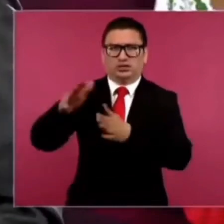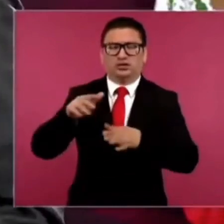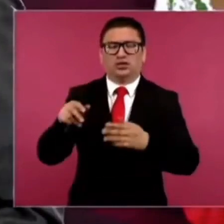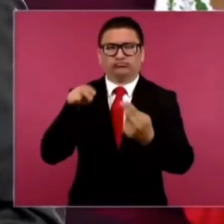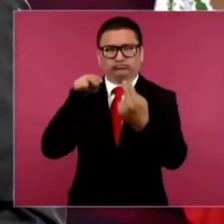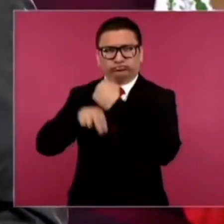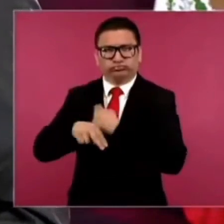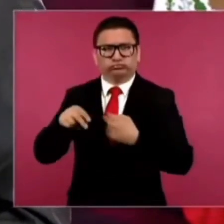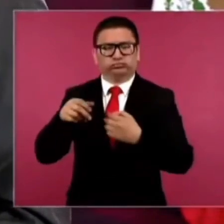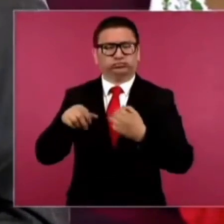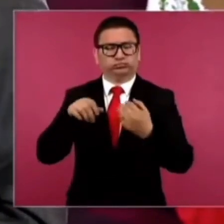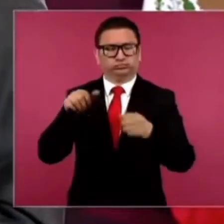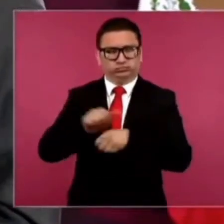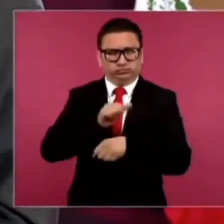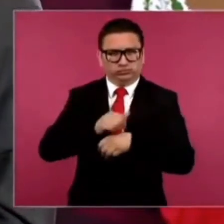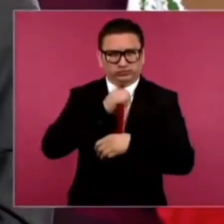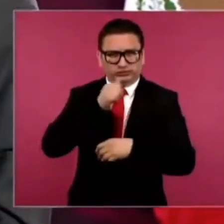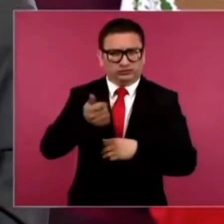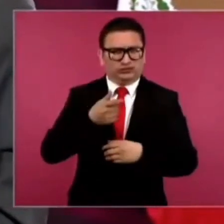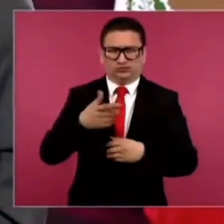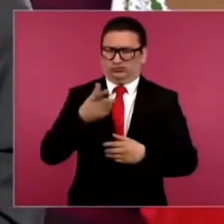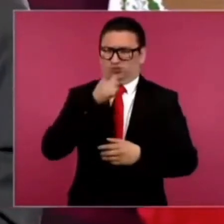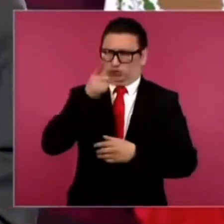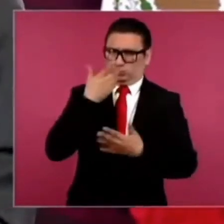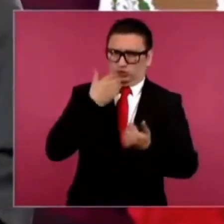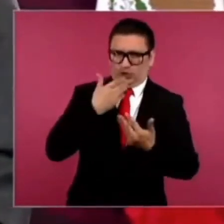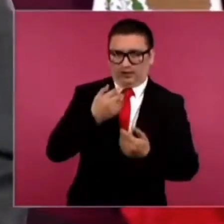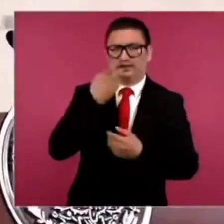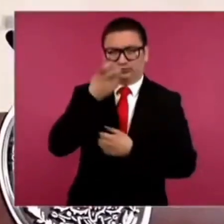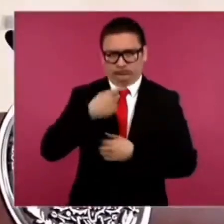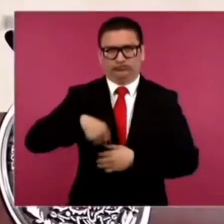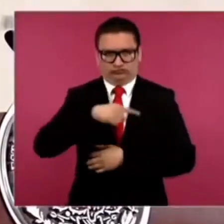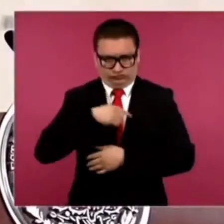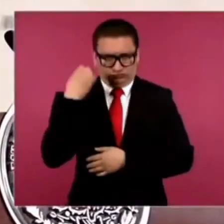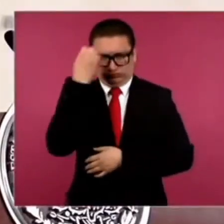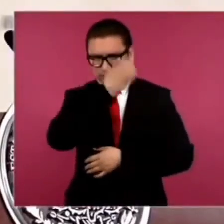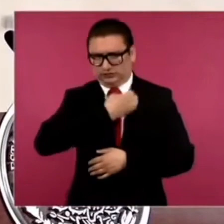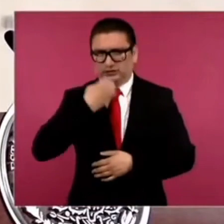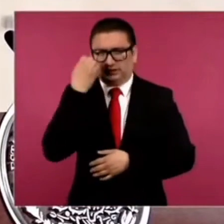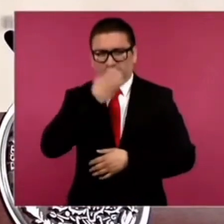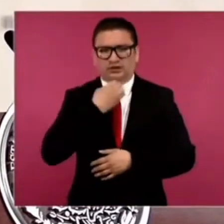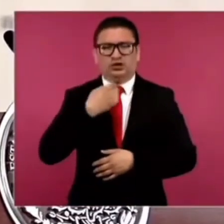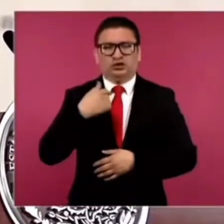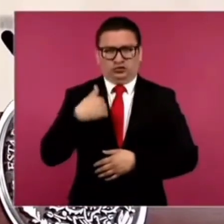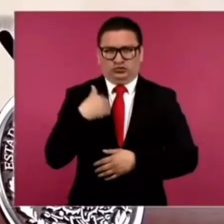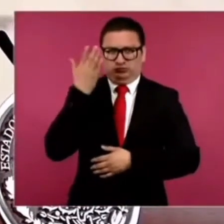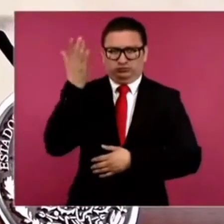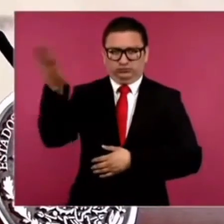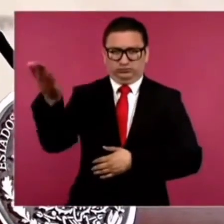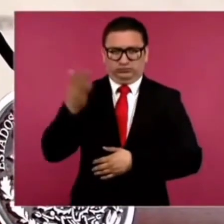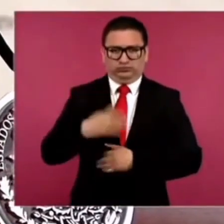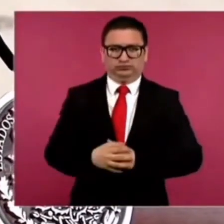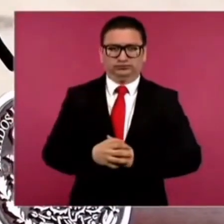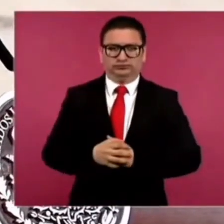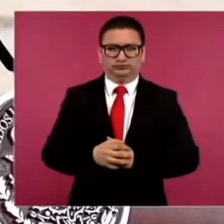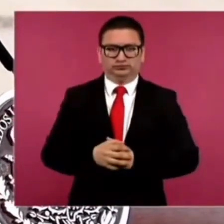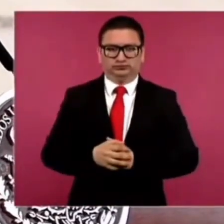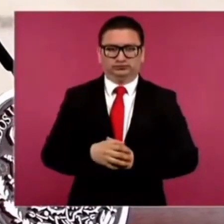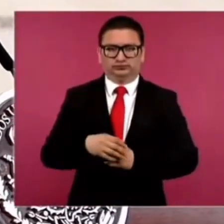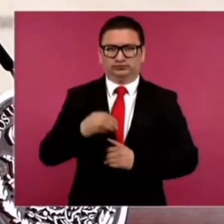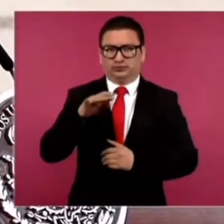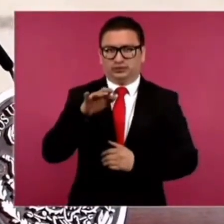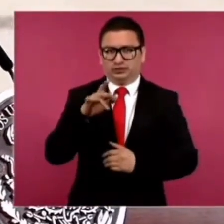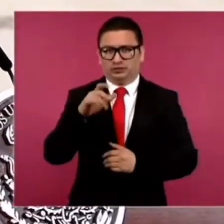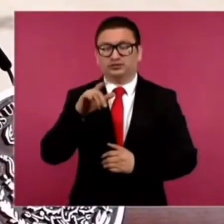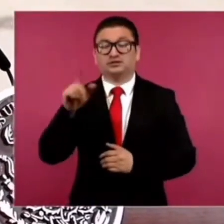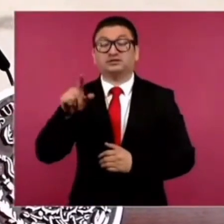sin luz. Entonces, lo vamos a ver, le voy a pedir a María